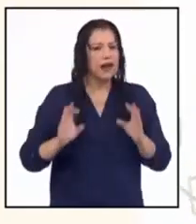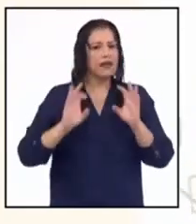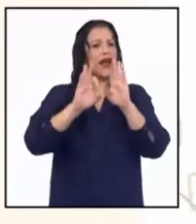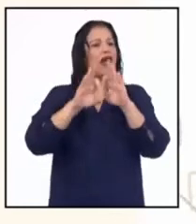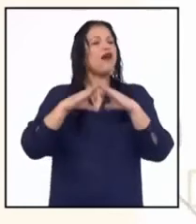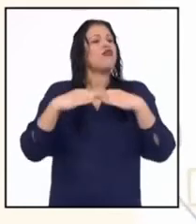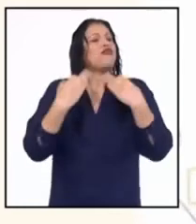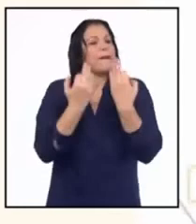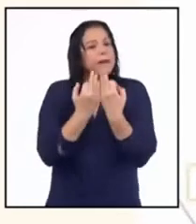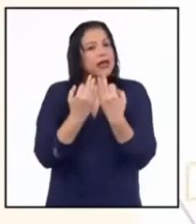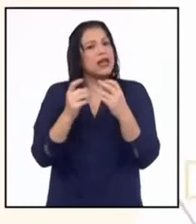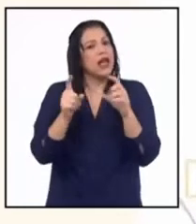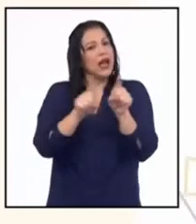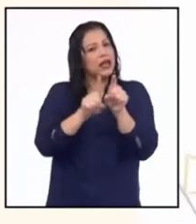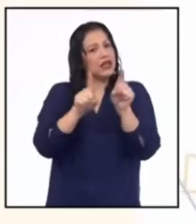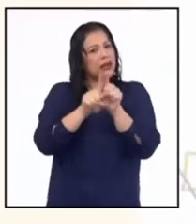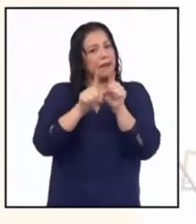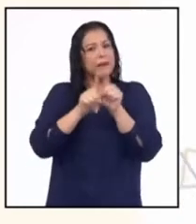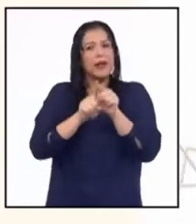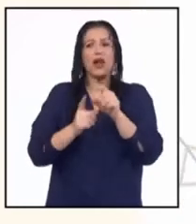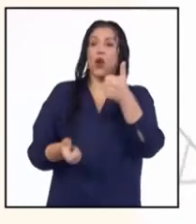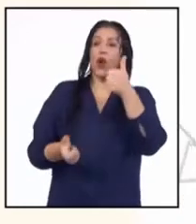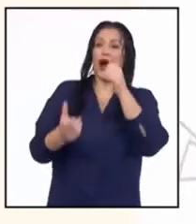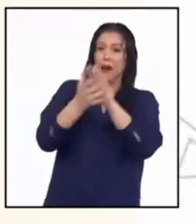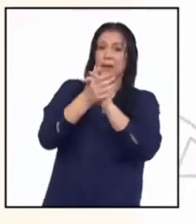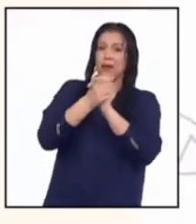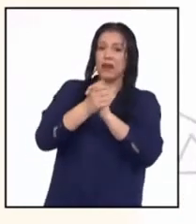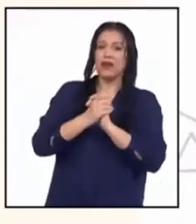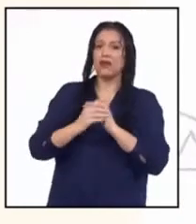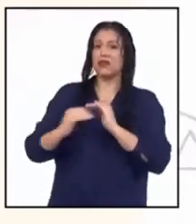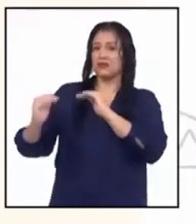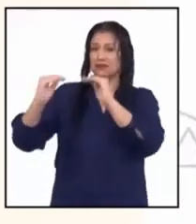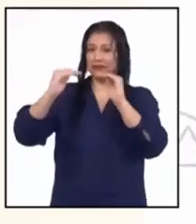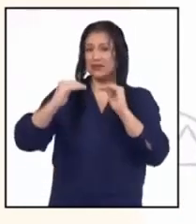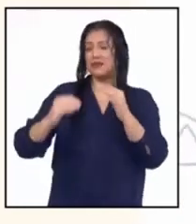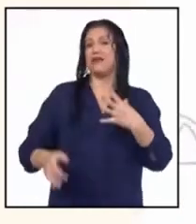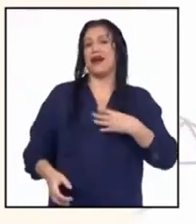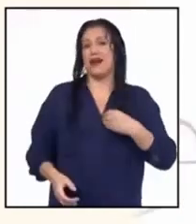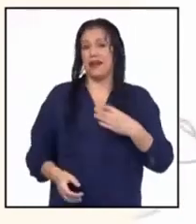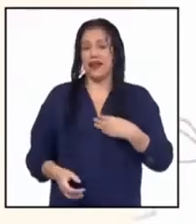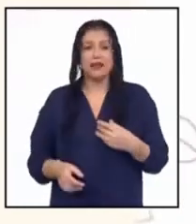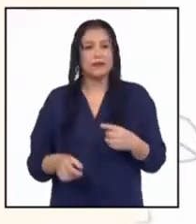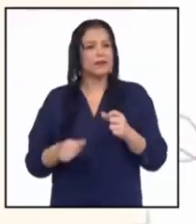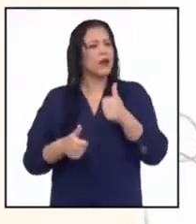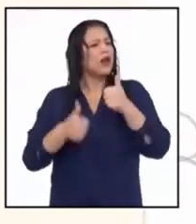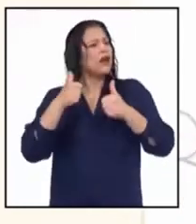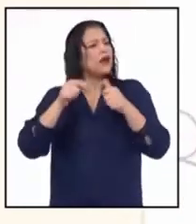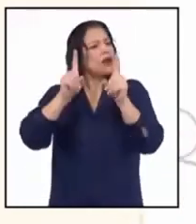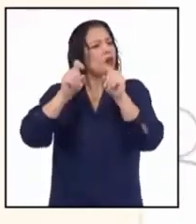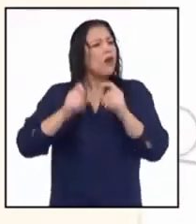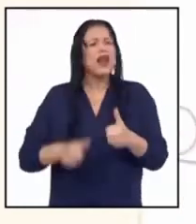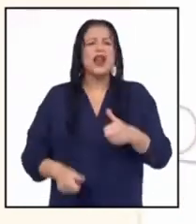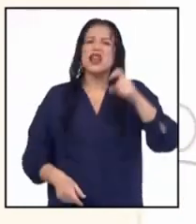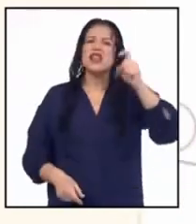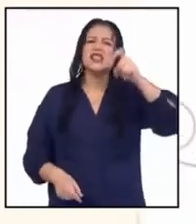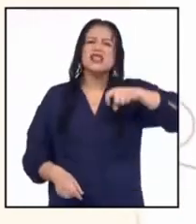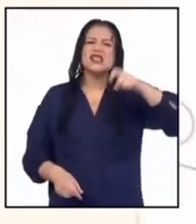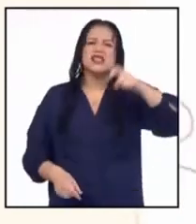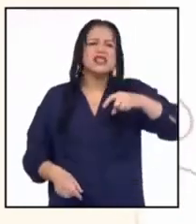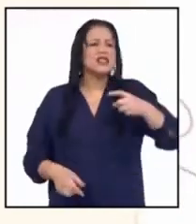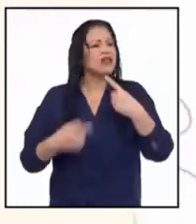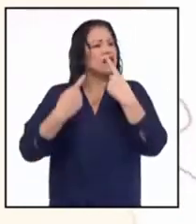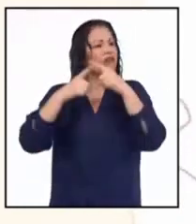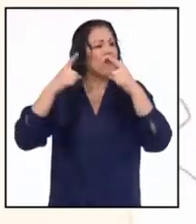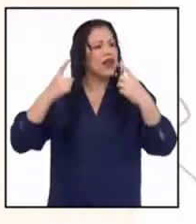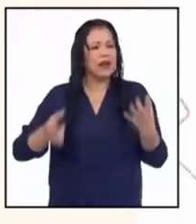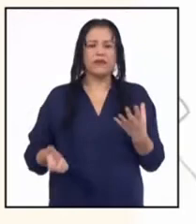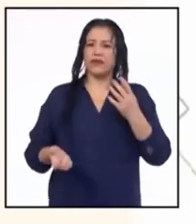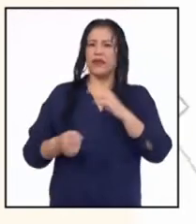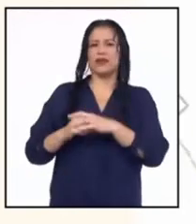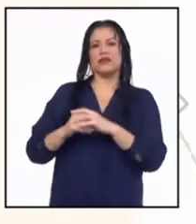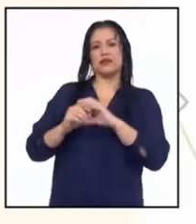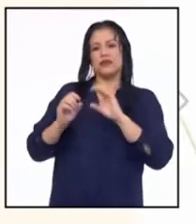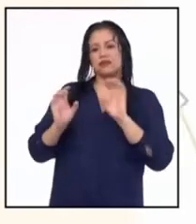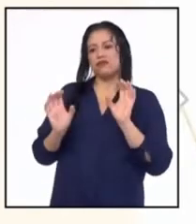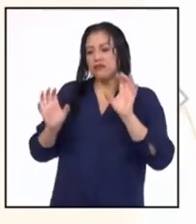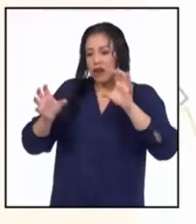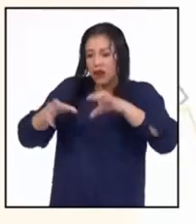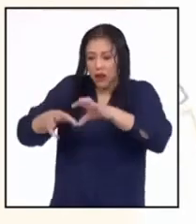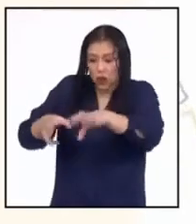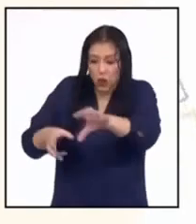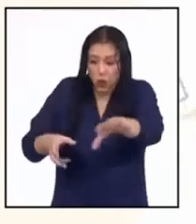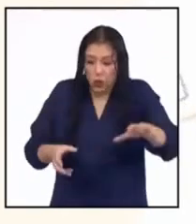con su familia y o con sus pares? ¿Qué necesitan de los diversos contextos en los que se